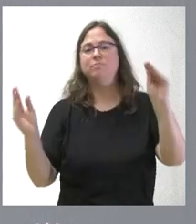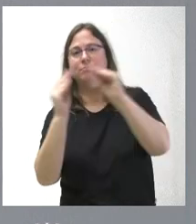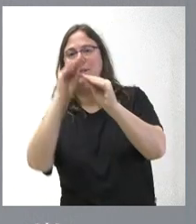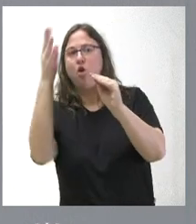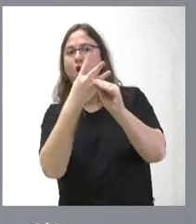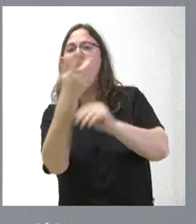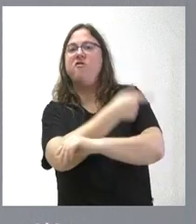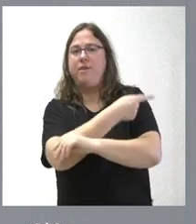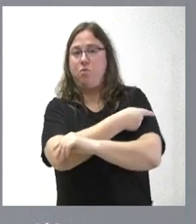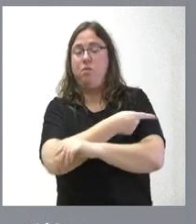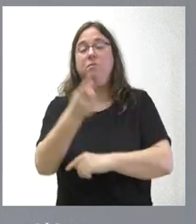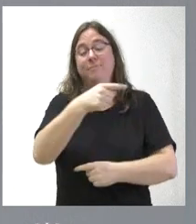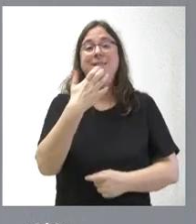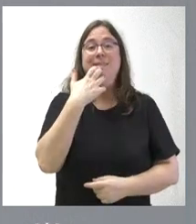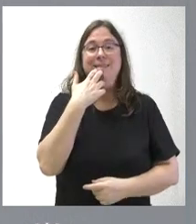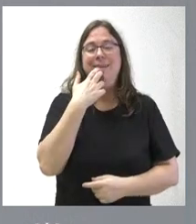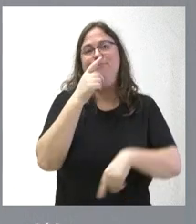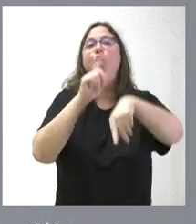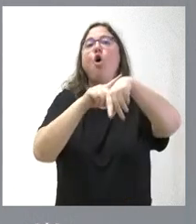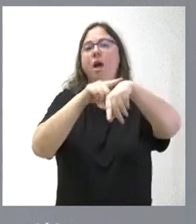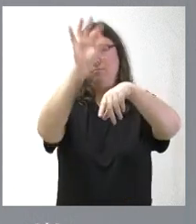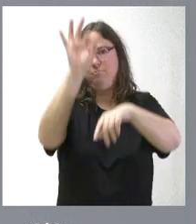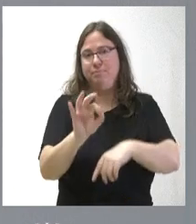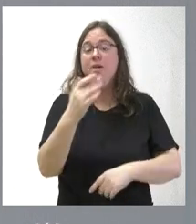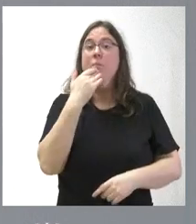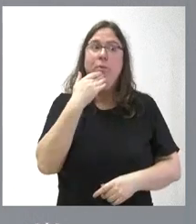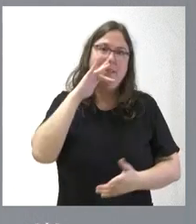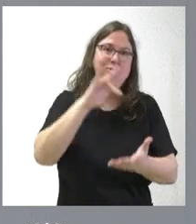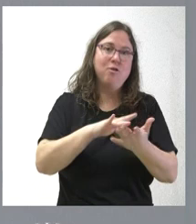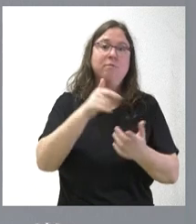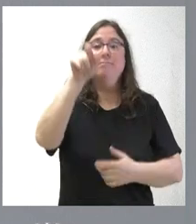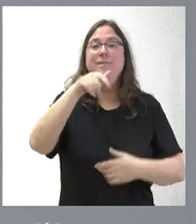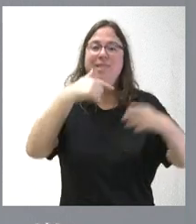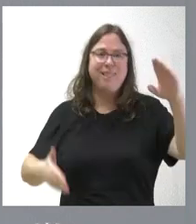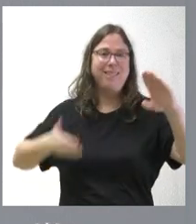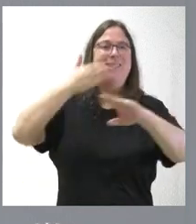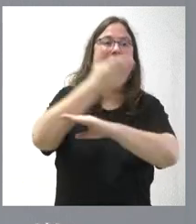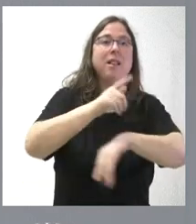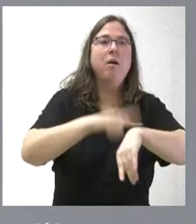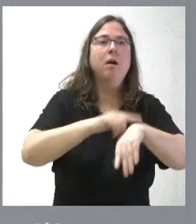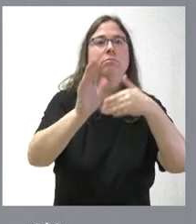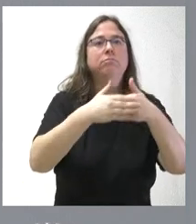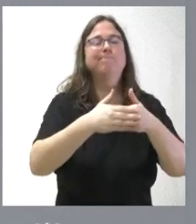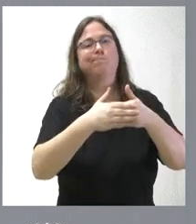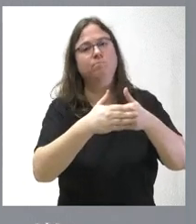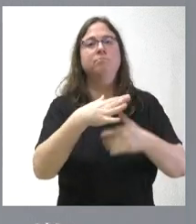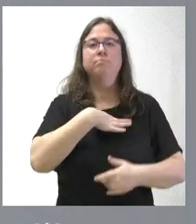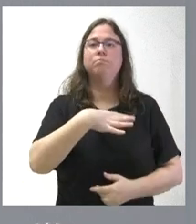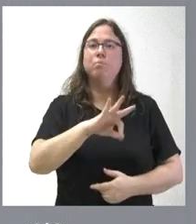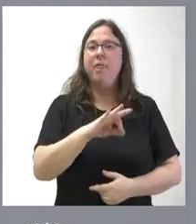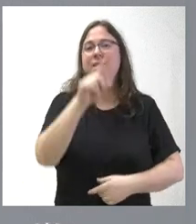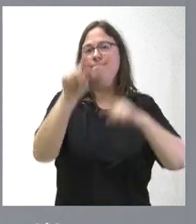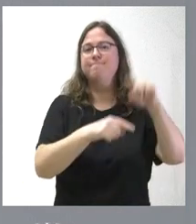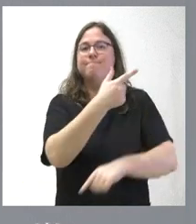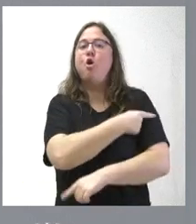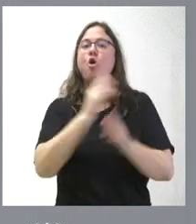que tienen que desarrollar y, por tanto, sí que hay una serie de horarios y sí que puede ocurrir que una persona que vaya a una hora terminada del día la vacuna esté disponible